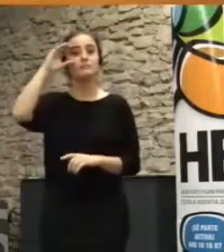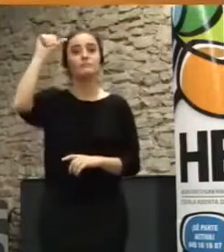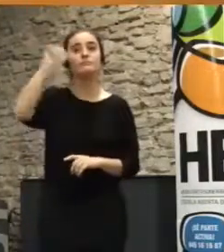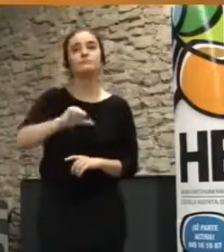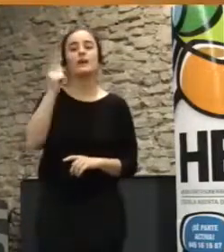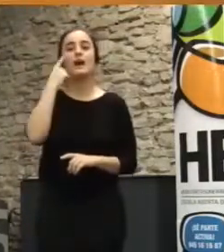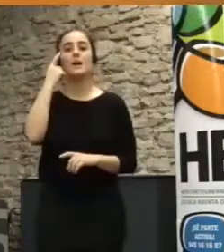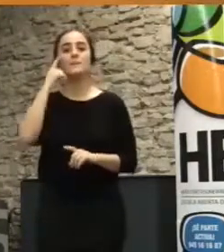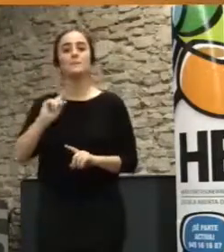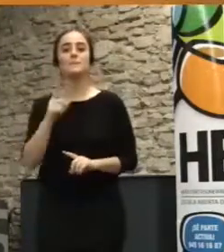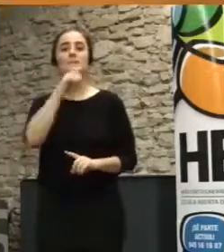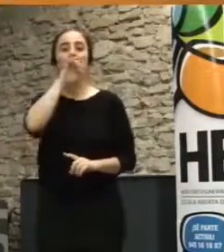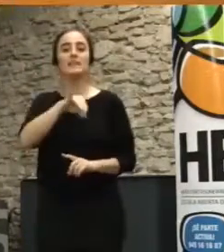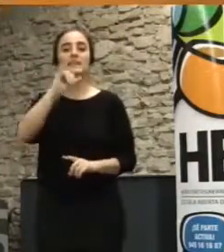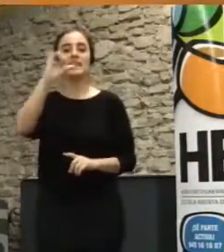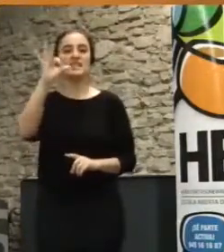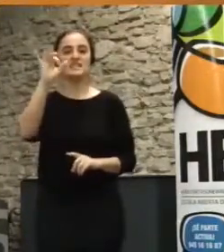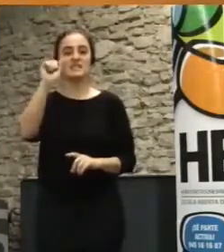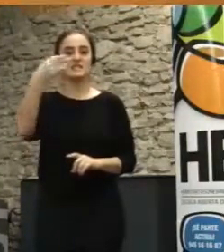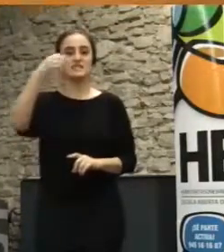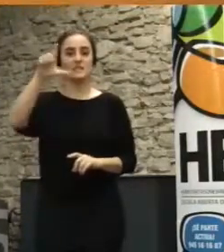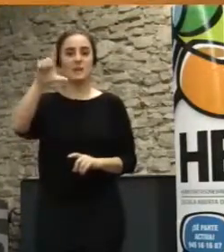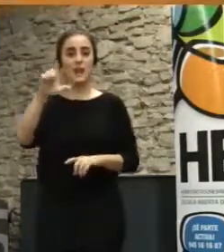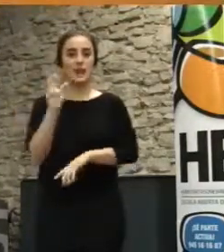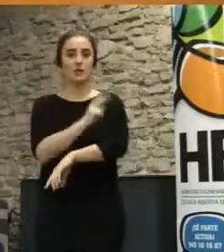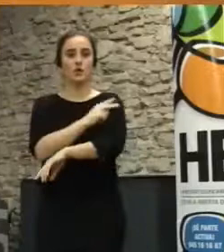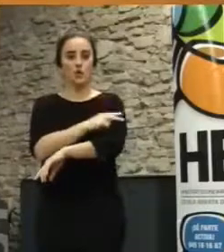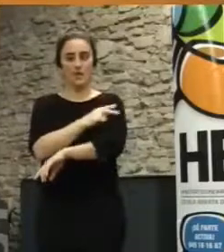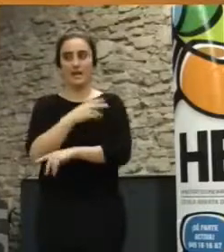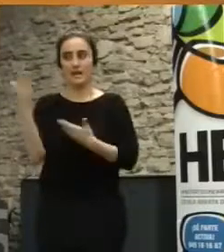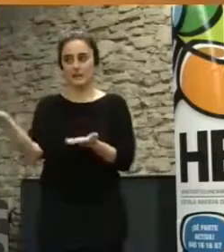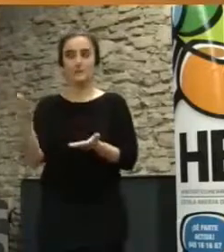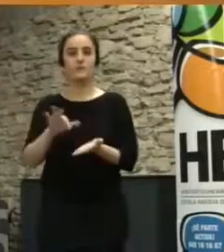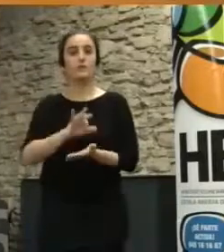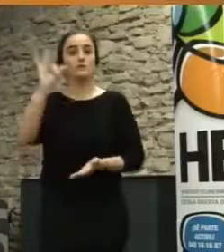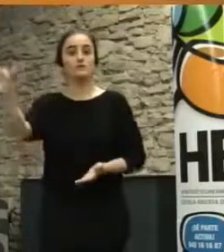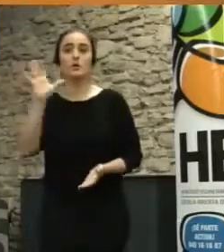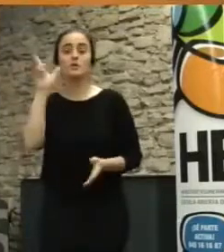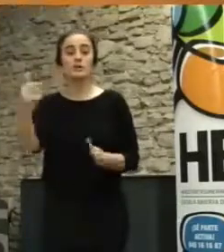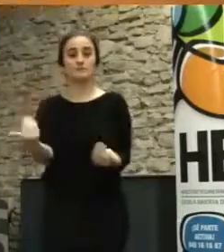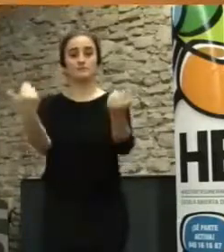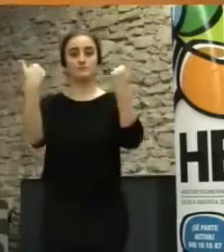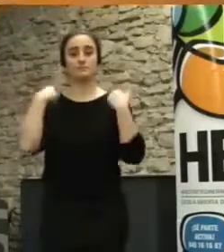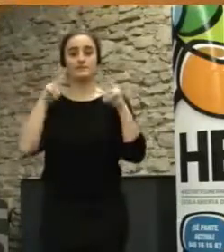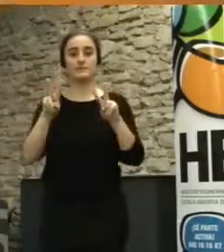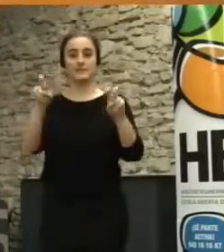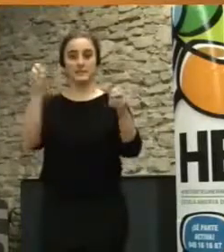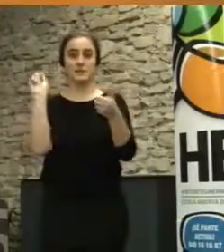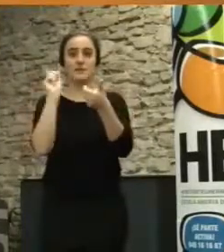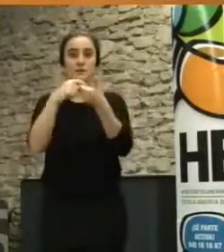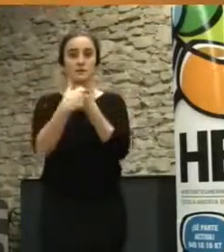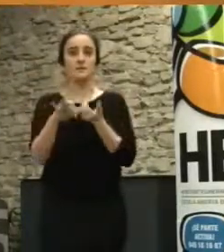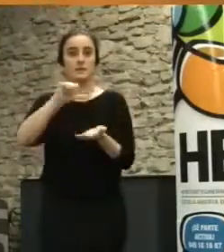le ningo itxak Isabel Martínez siniego txearenak izango dira. Bera baita, partaide txata, gizarte etxen